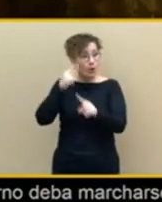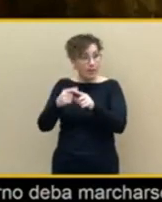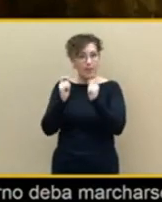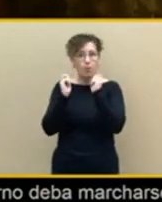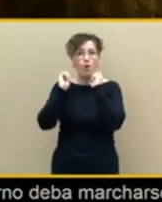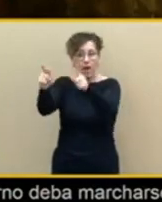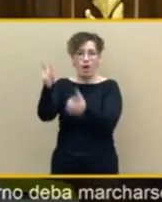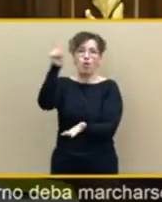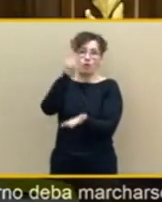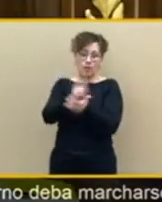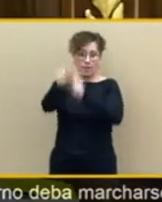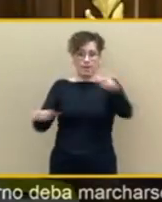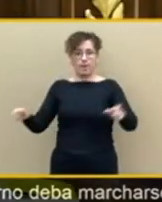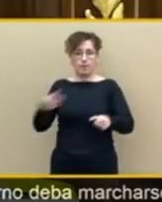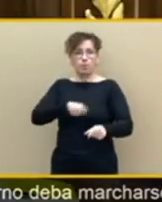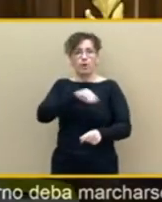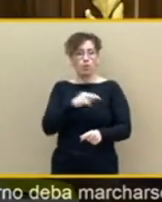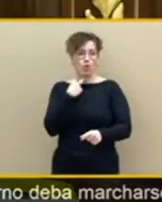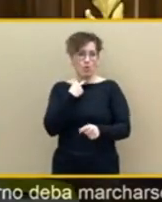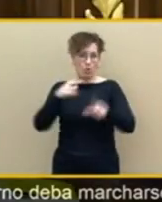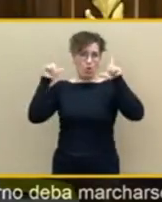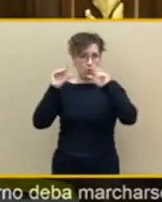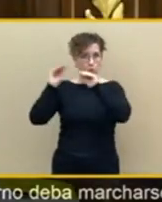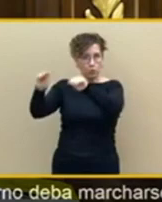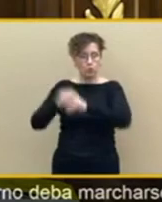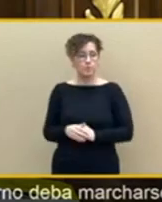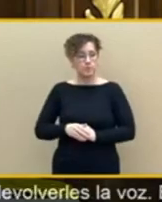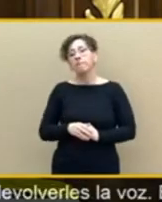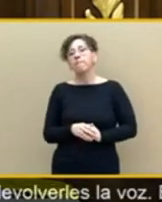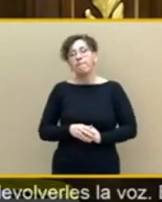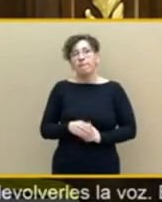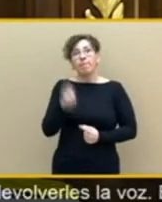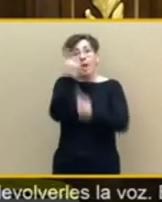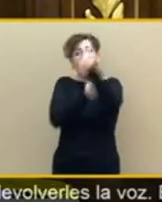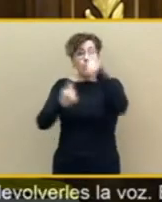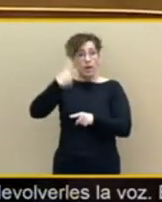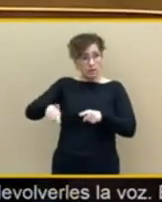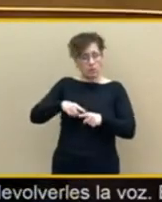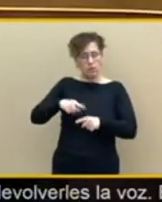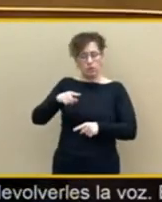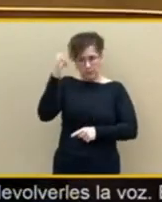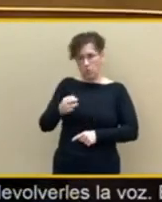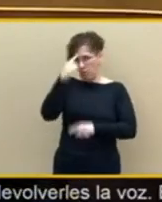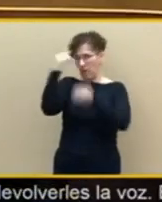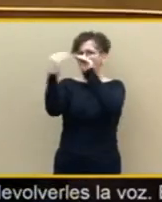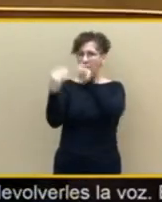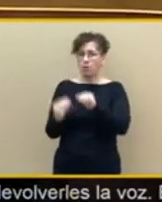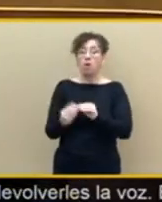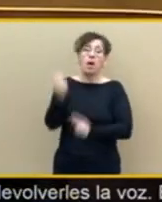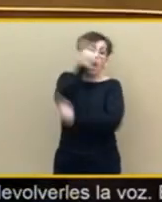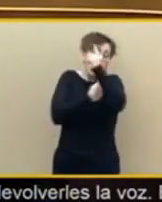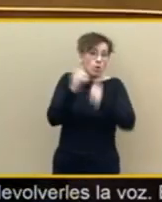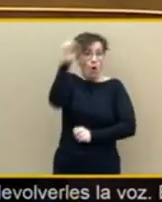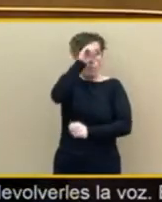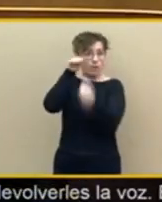ponderar lo suyo y hundir la flota hundir al contrario porque eso se ve en los buzones de vuestras casas nada más que habrá y ya